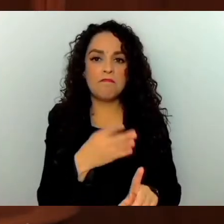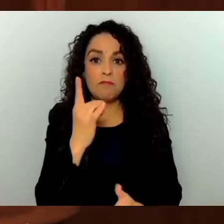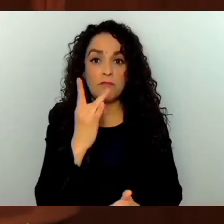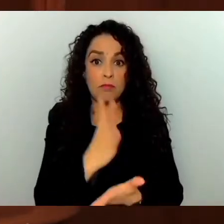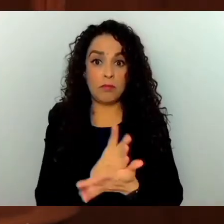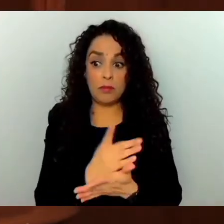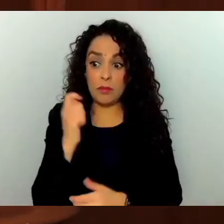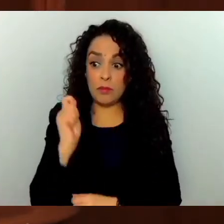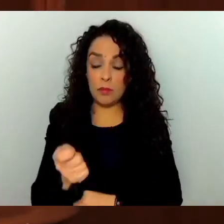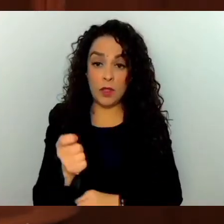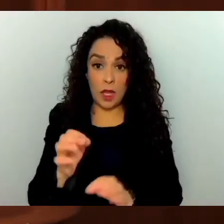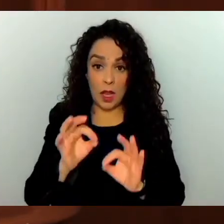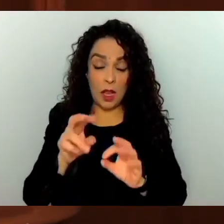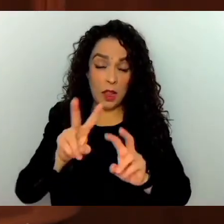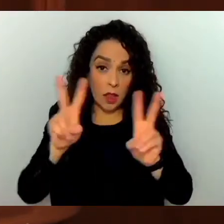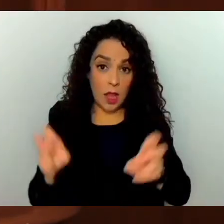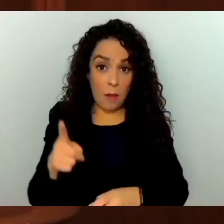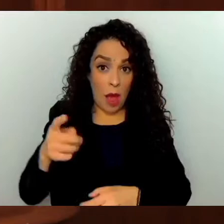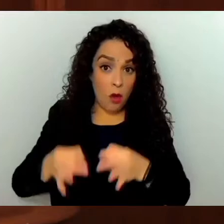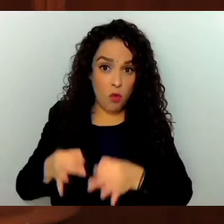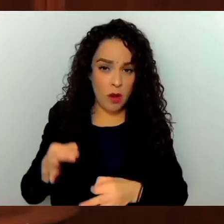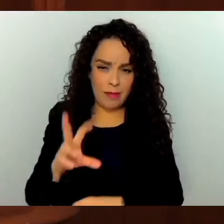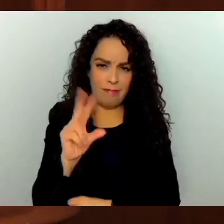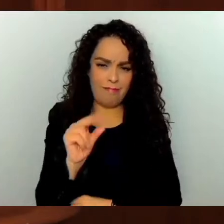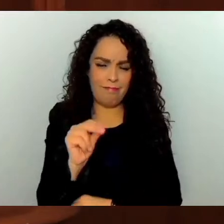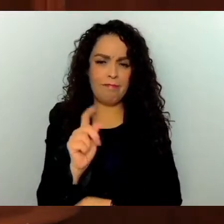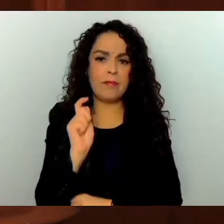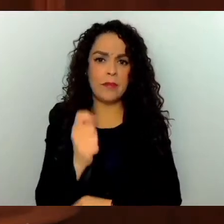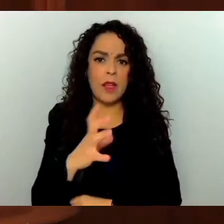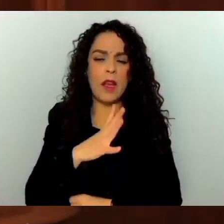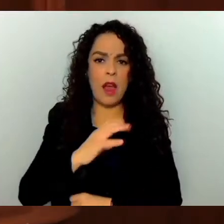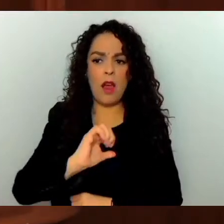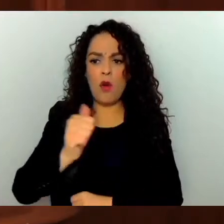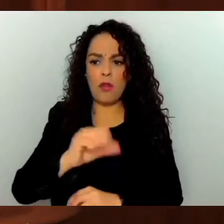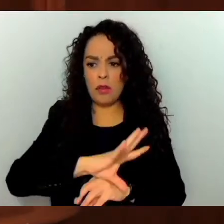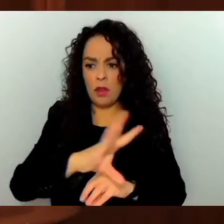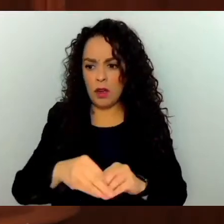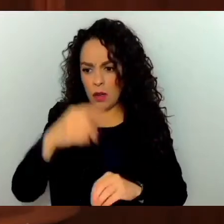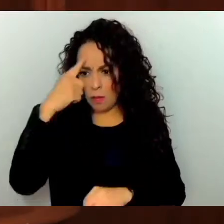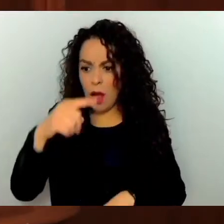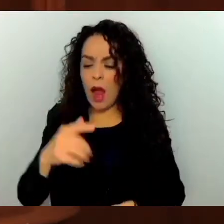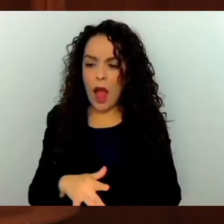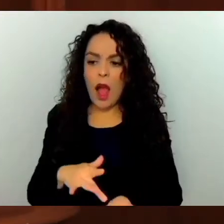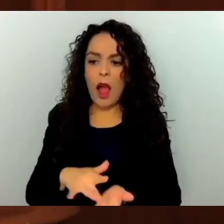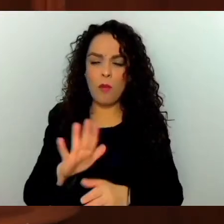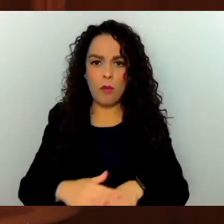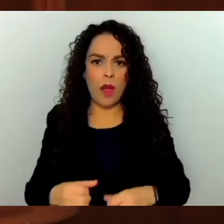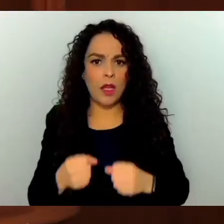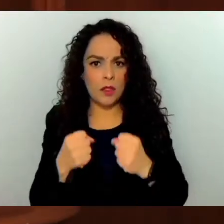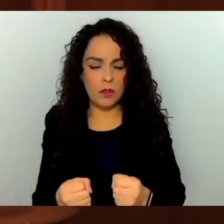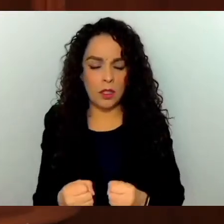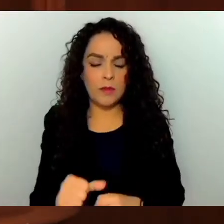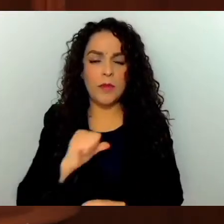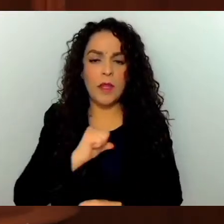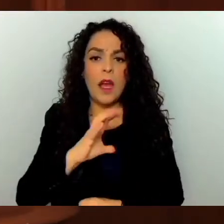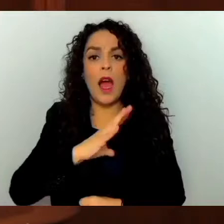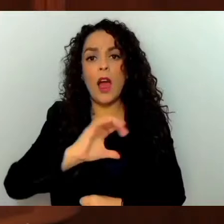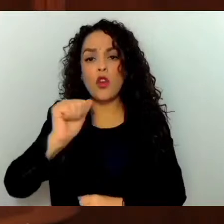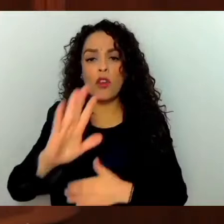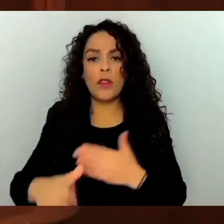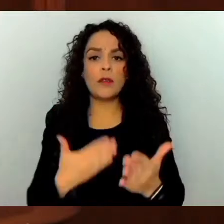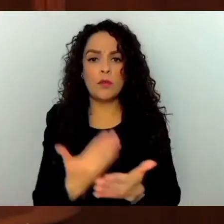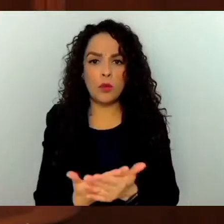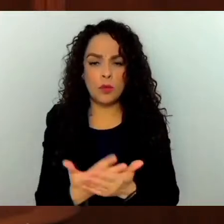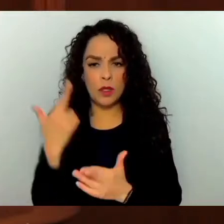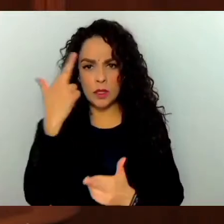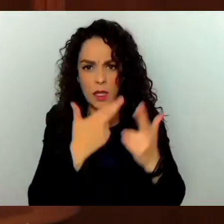marco jurídico aplicable, sino que lo complementan y fortalecen. Asimismo, se revisó las propuestas de los programas de trabajo, sus